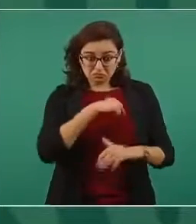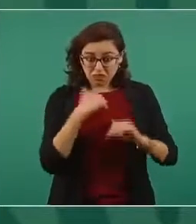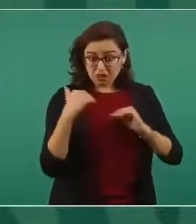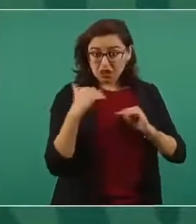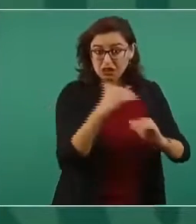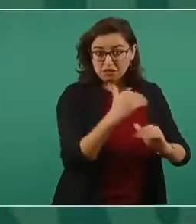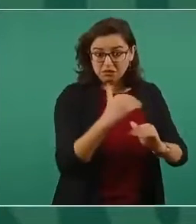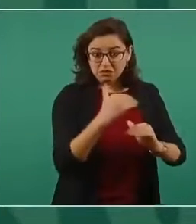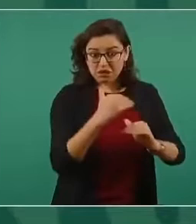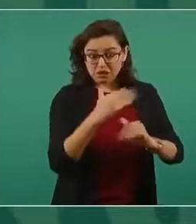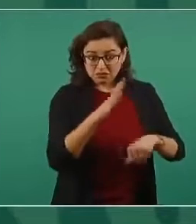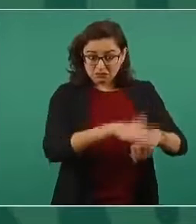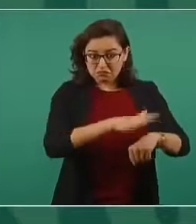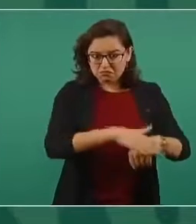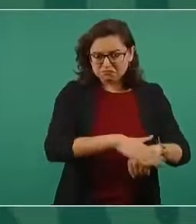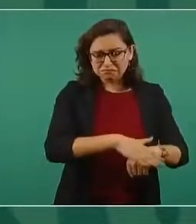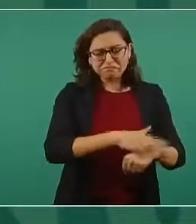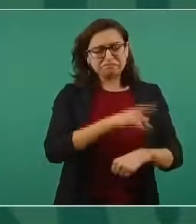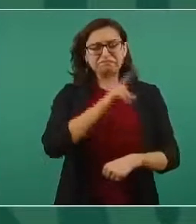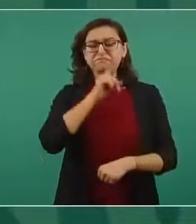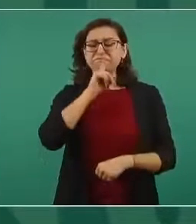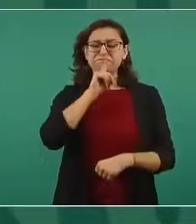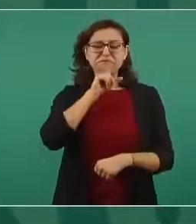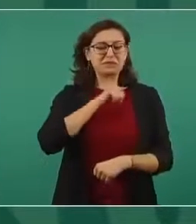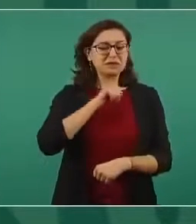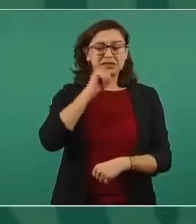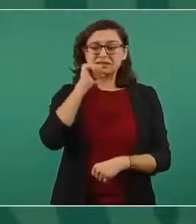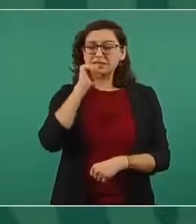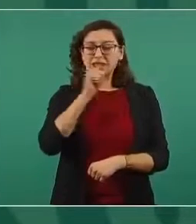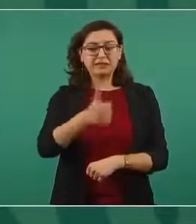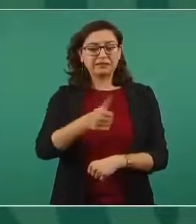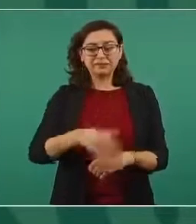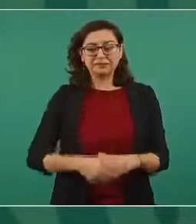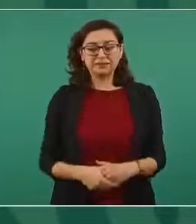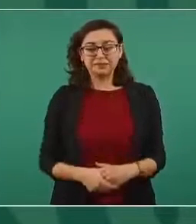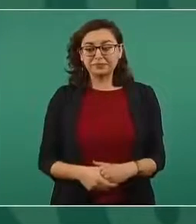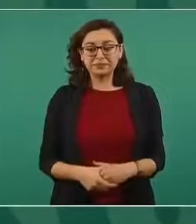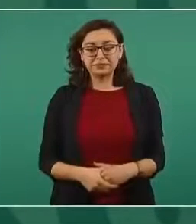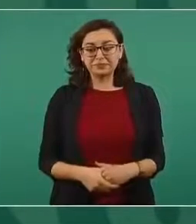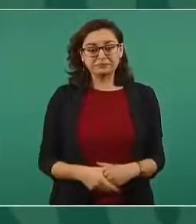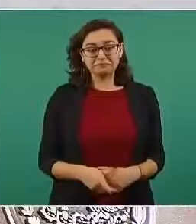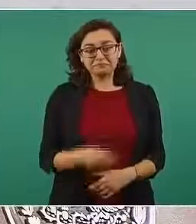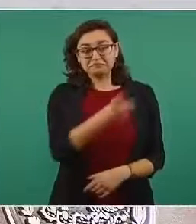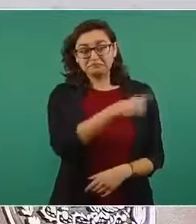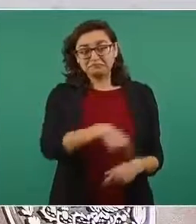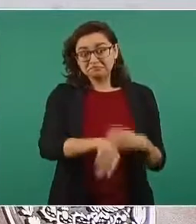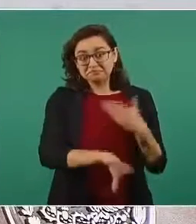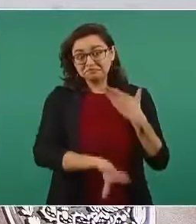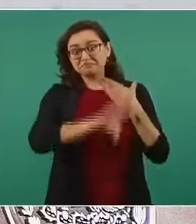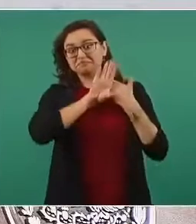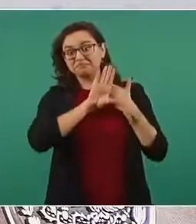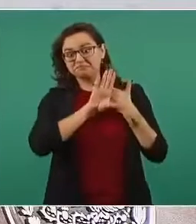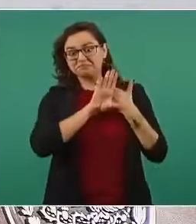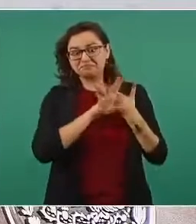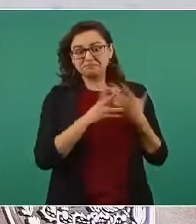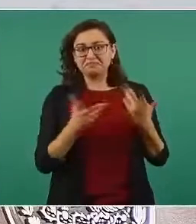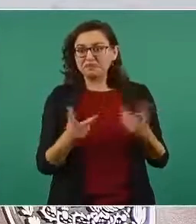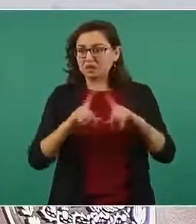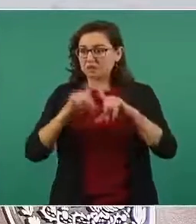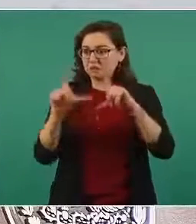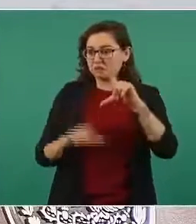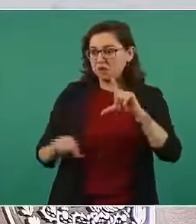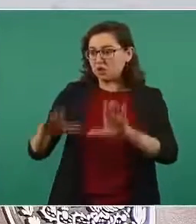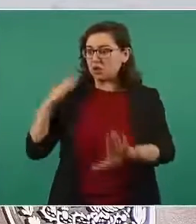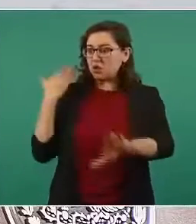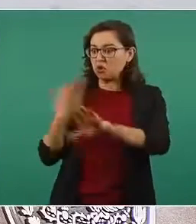conservadores y de esta reacción en contra del cambio, en